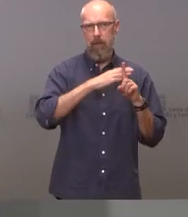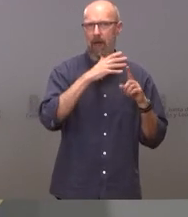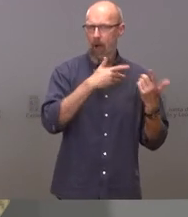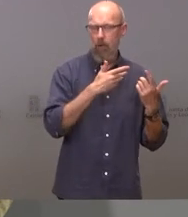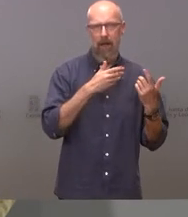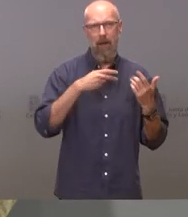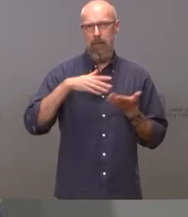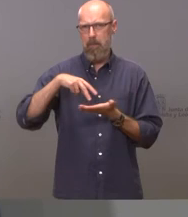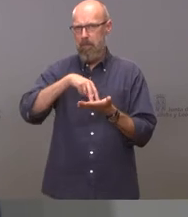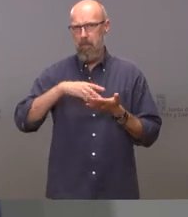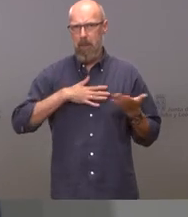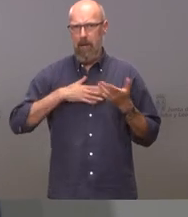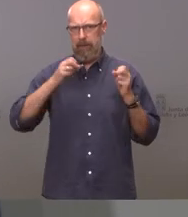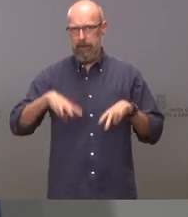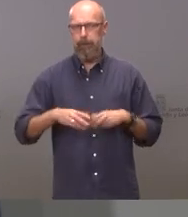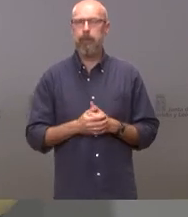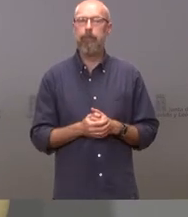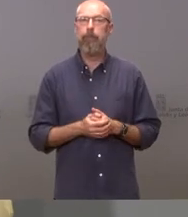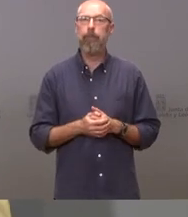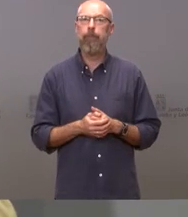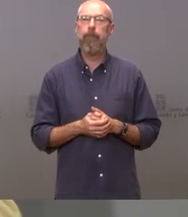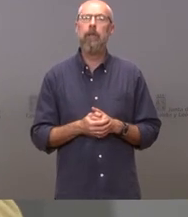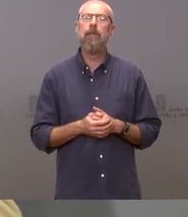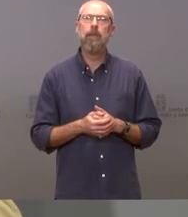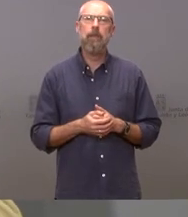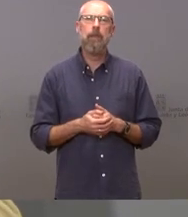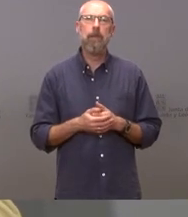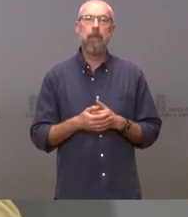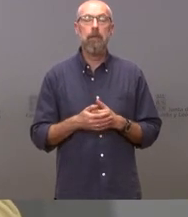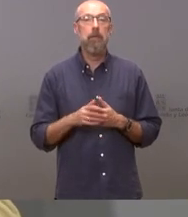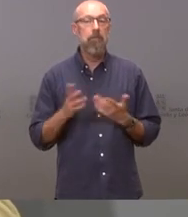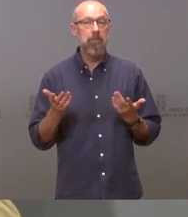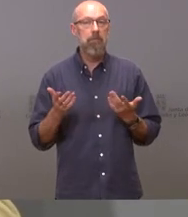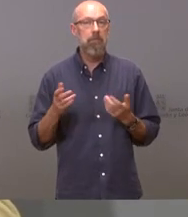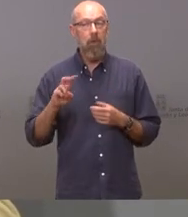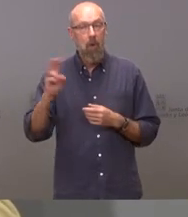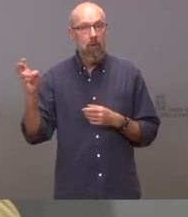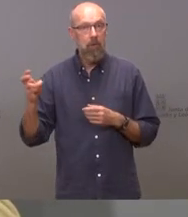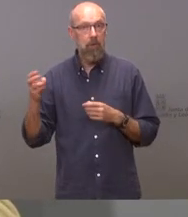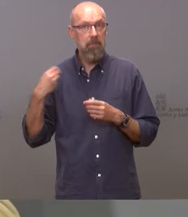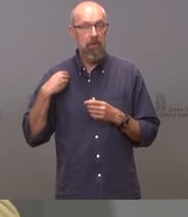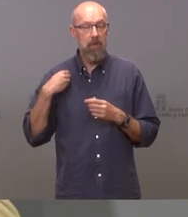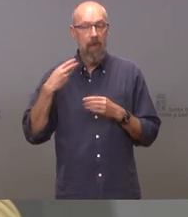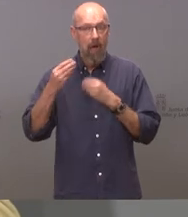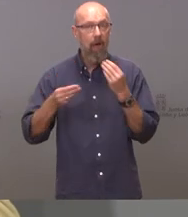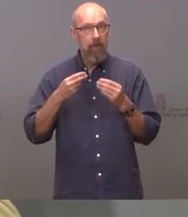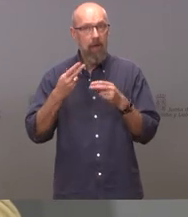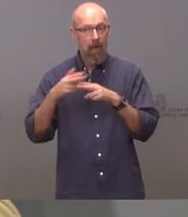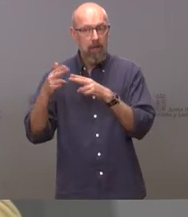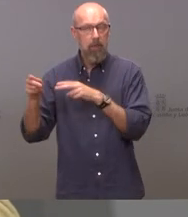al respecto en los tecopis por lo demás todas las actividades se pueden realizar manteniendo